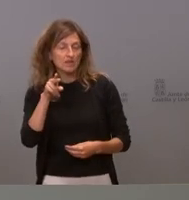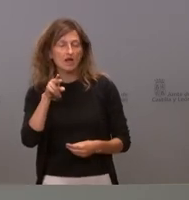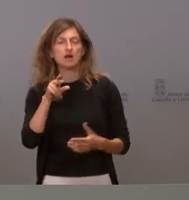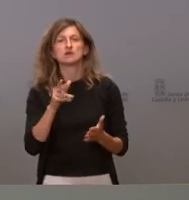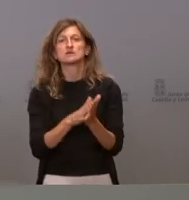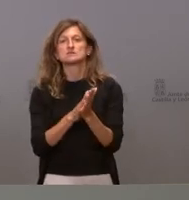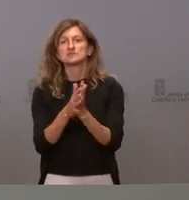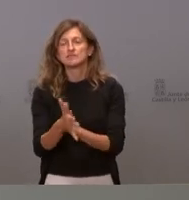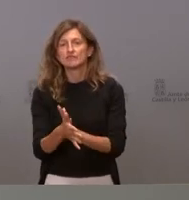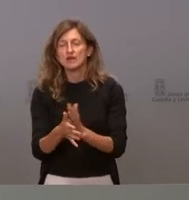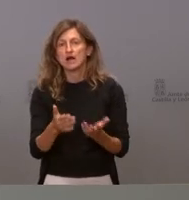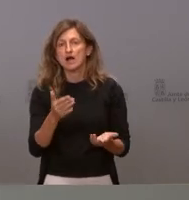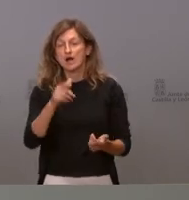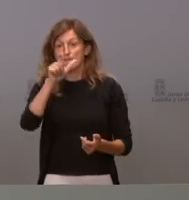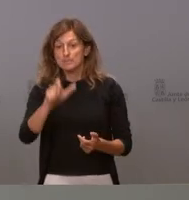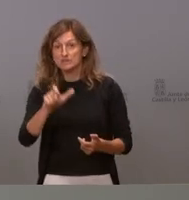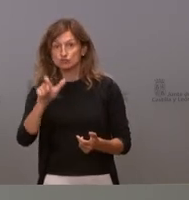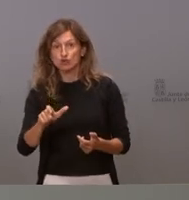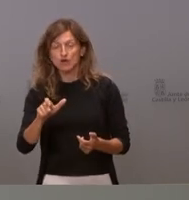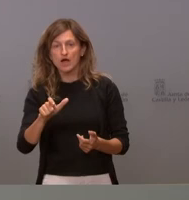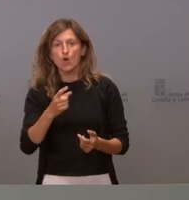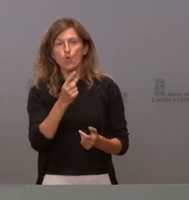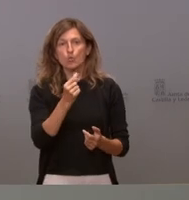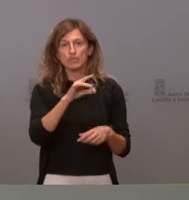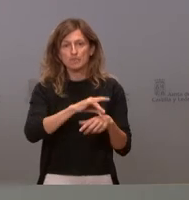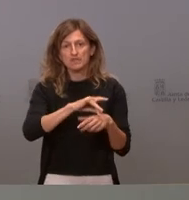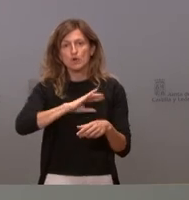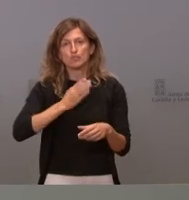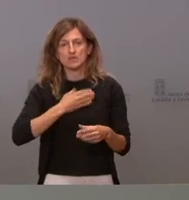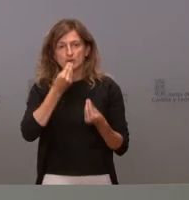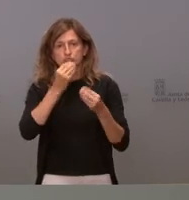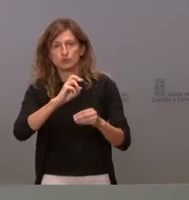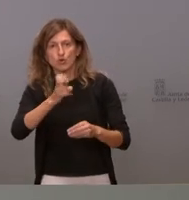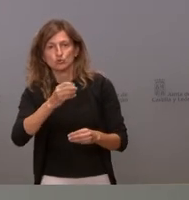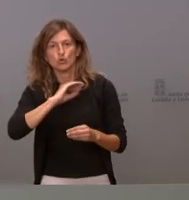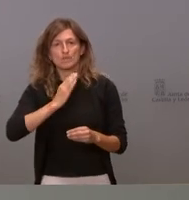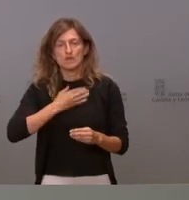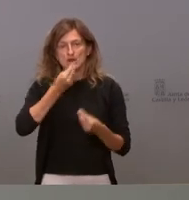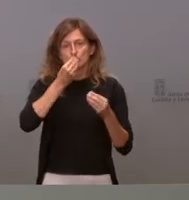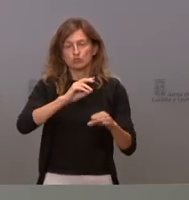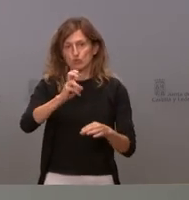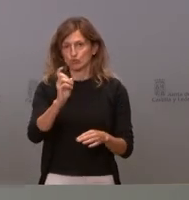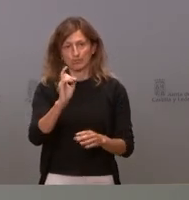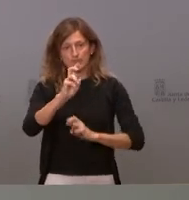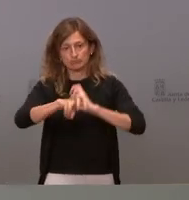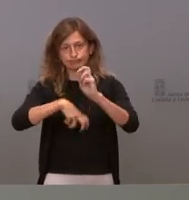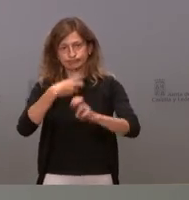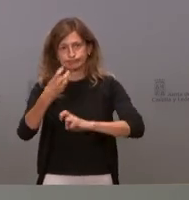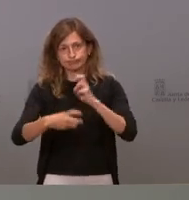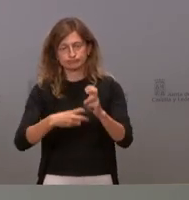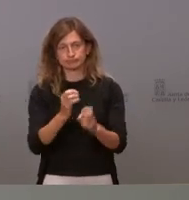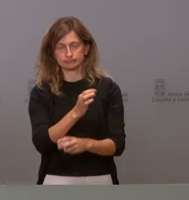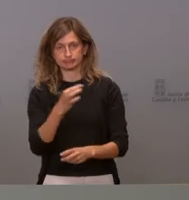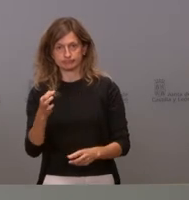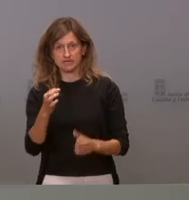visto cada día por un médico diferente sino que se tiene que reordenar y se tiene que ajustar cumpliendo